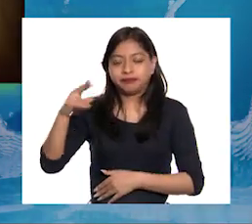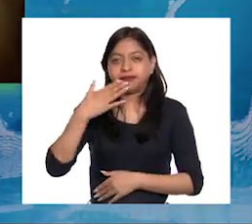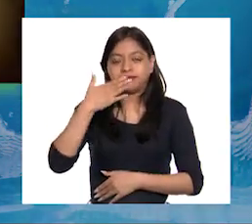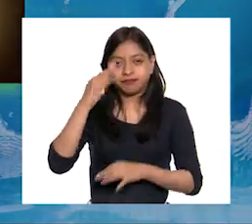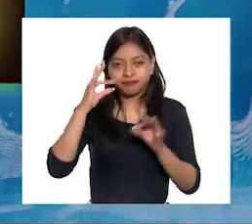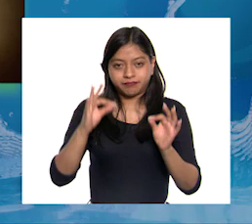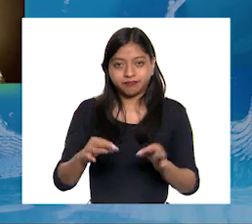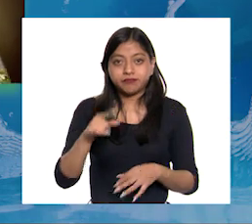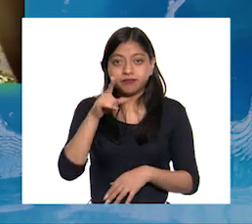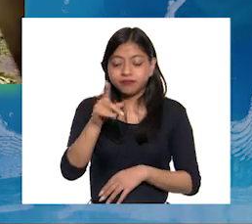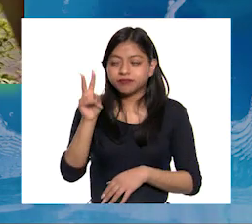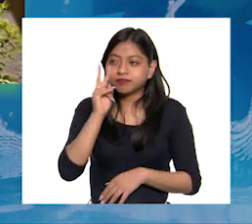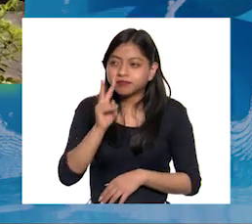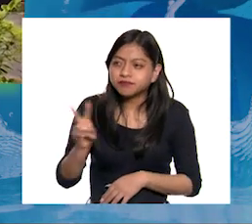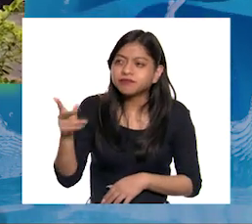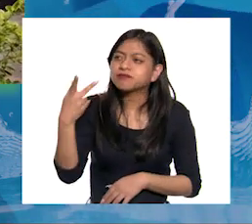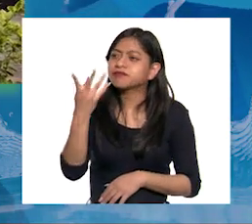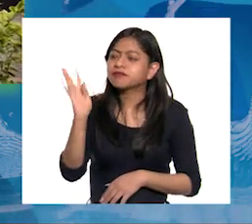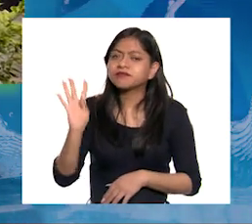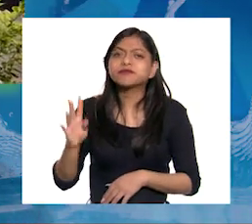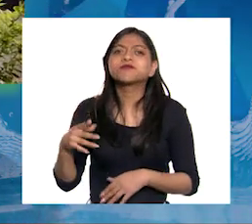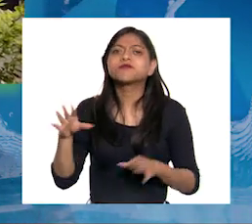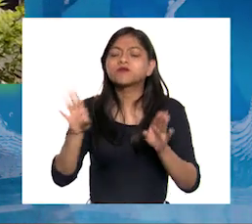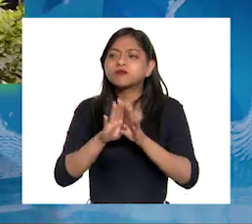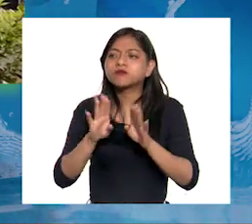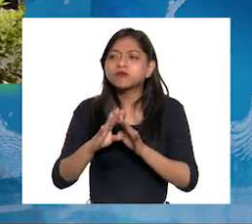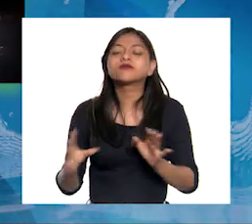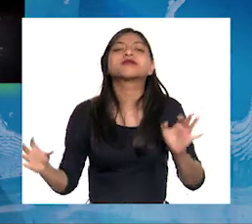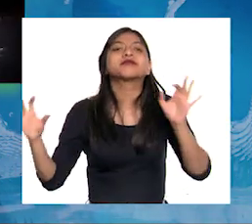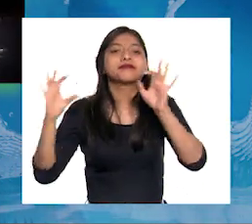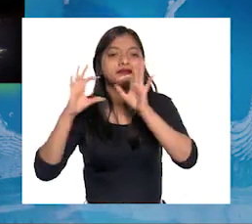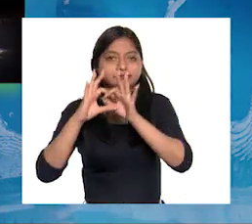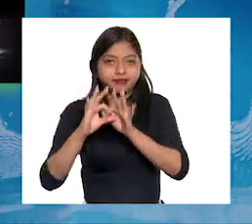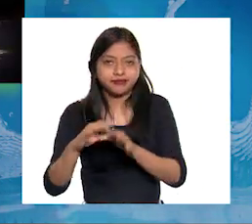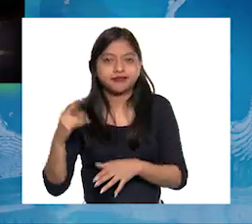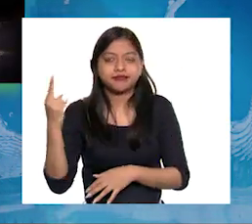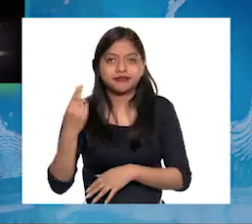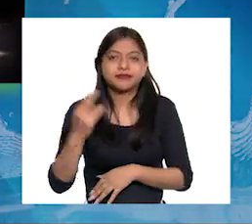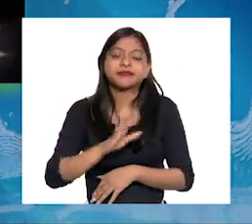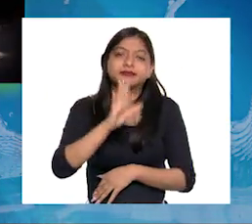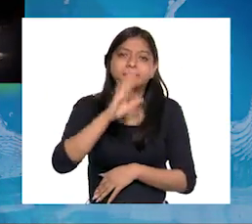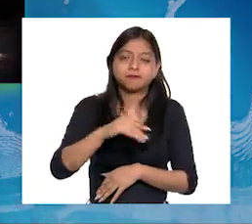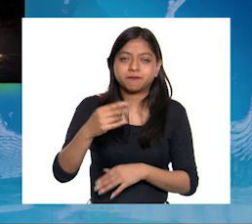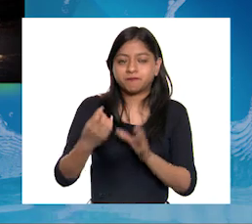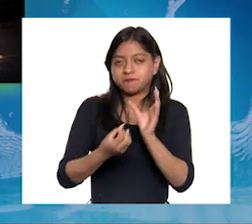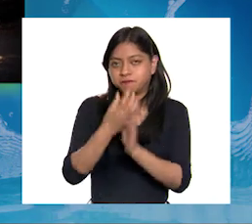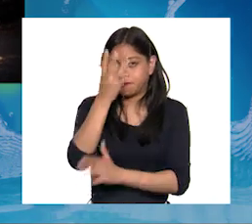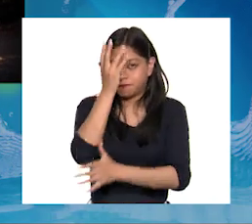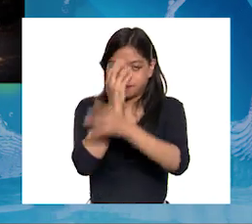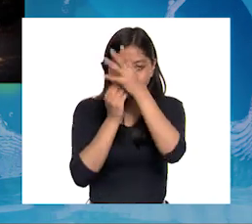Me adapto y disfruto de las condiciones del alojamiento local como una nueva experiencia